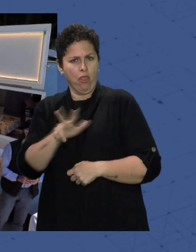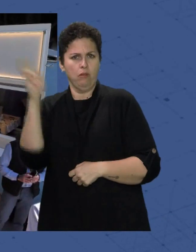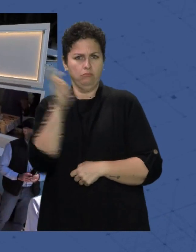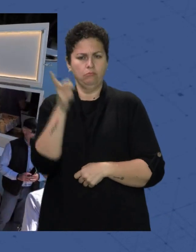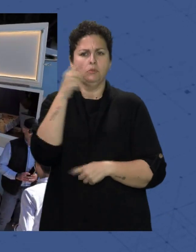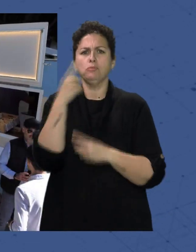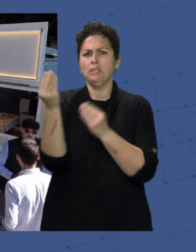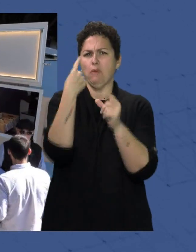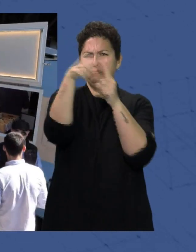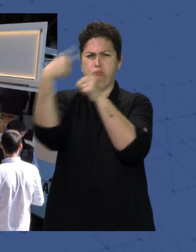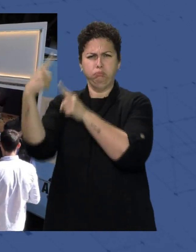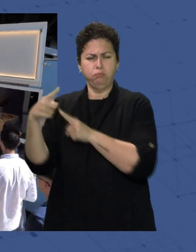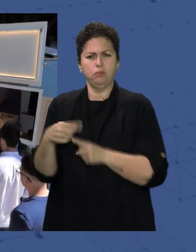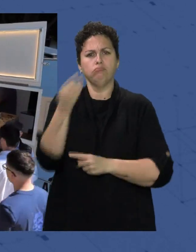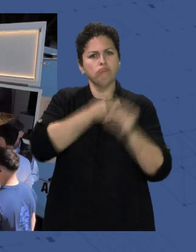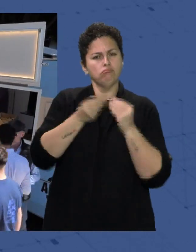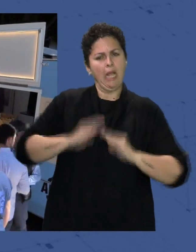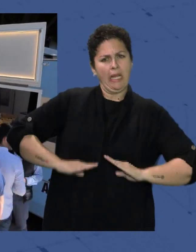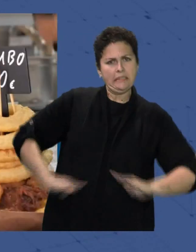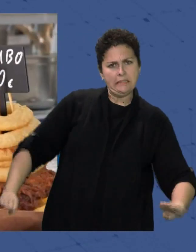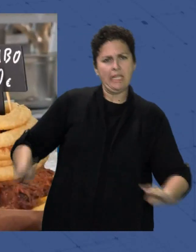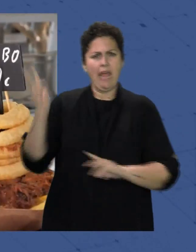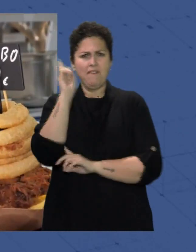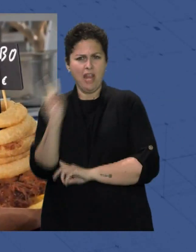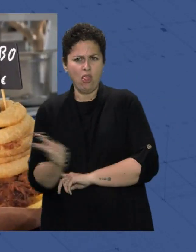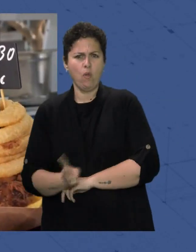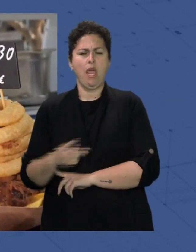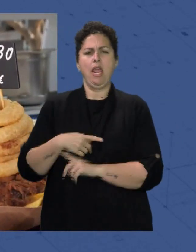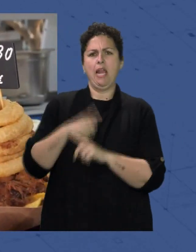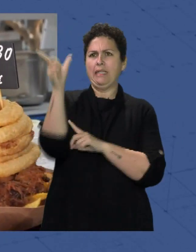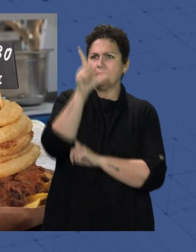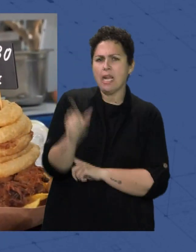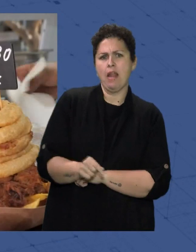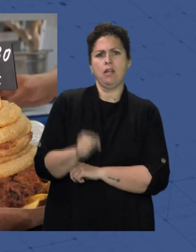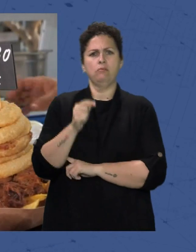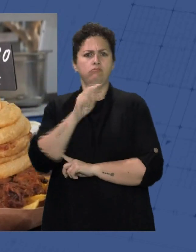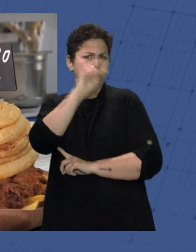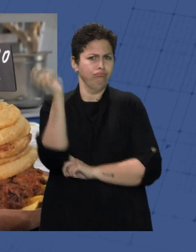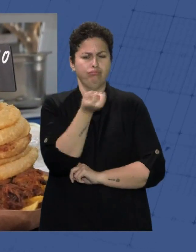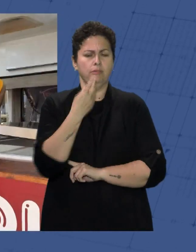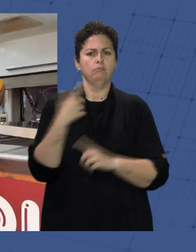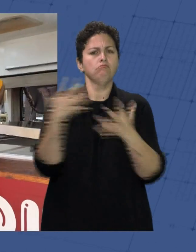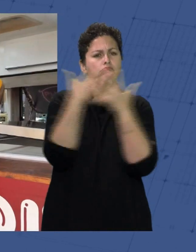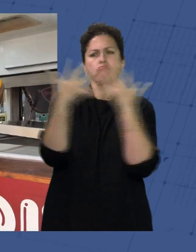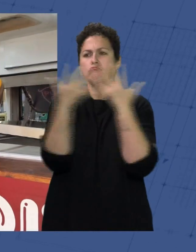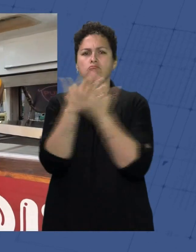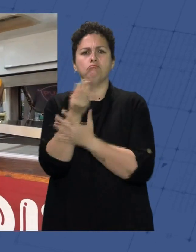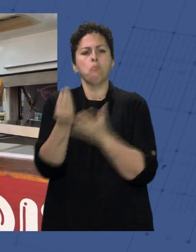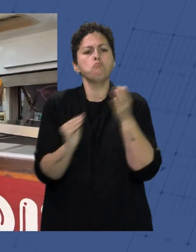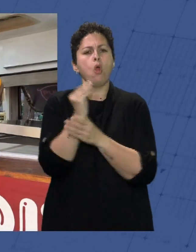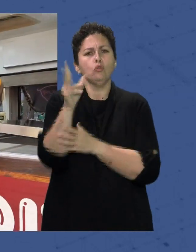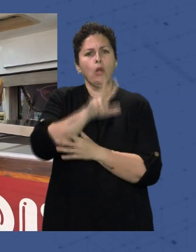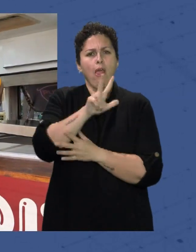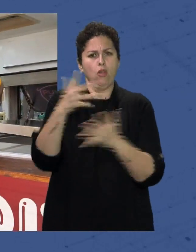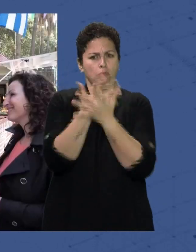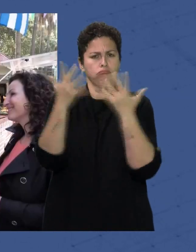variopintos. Gastronomía argentina, venezolana, italiana, argentina, cubana y venezolana se han mezclado con los mejores productos nacionales y una